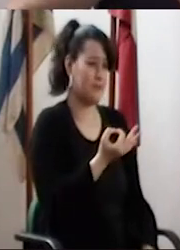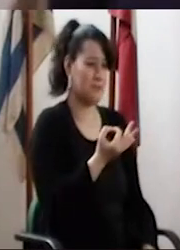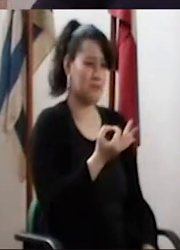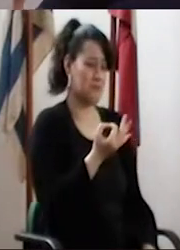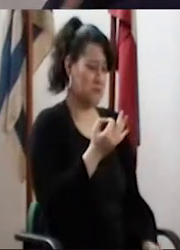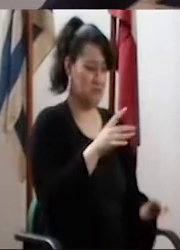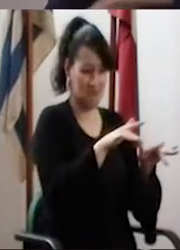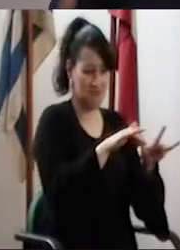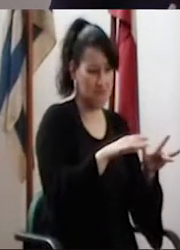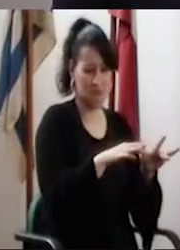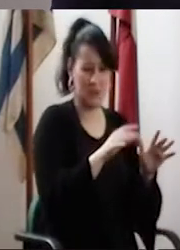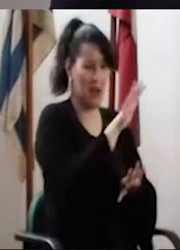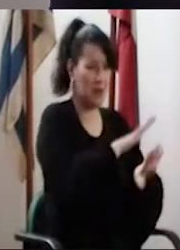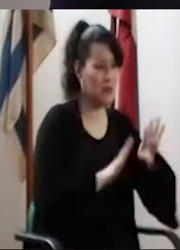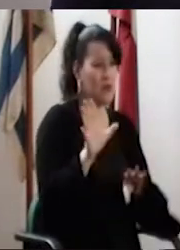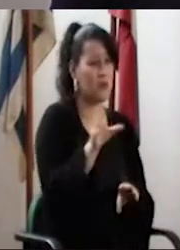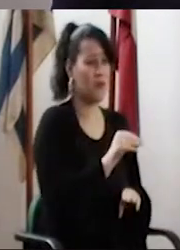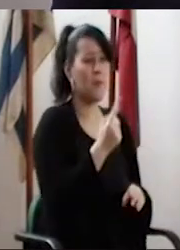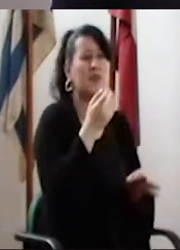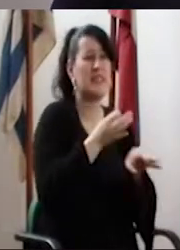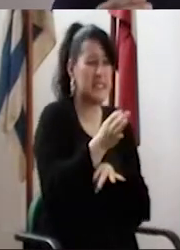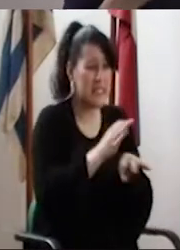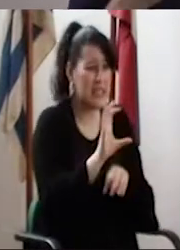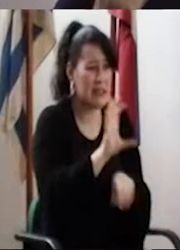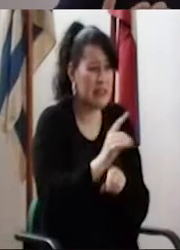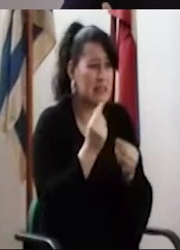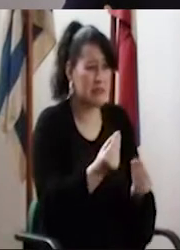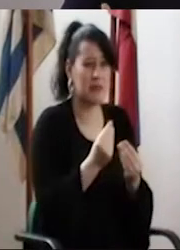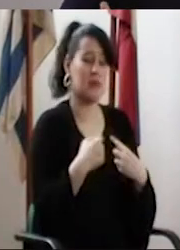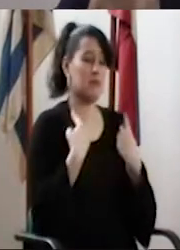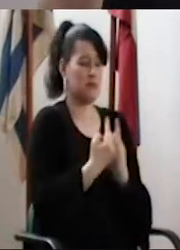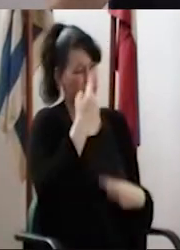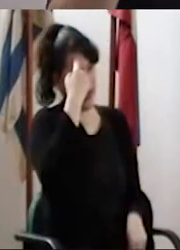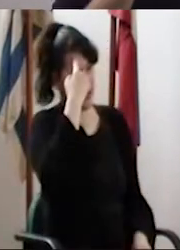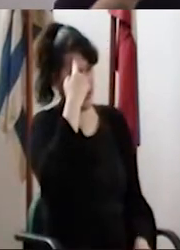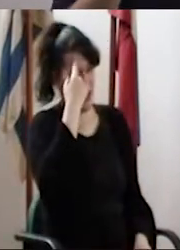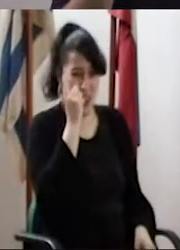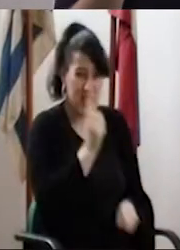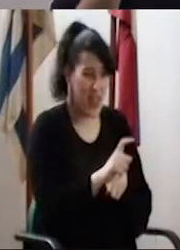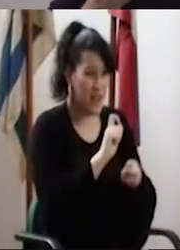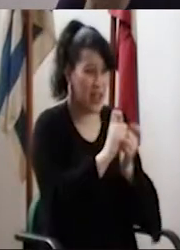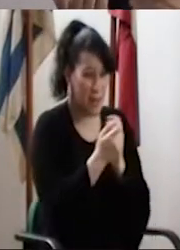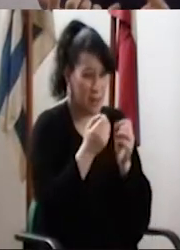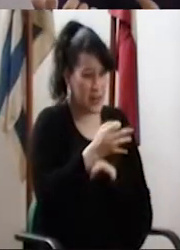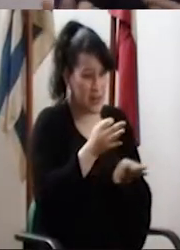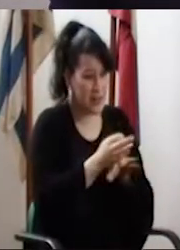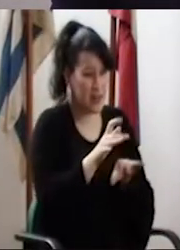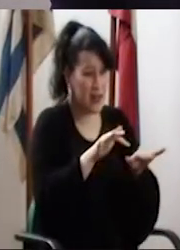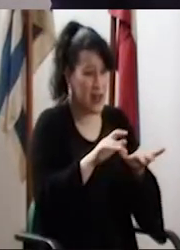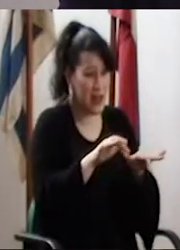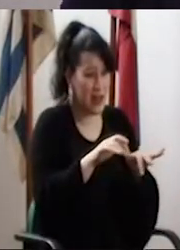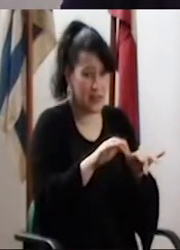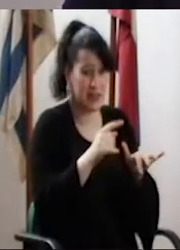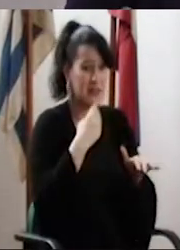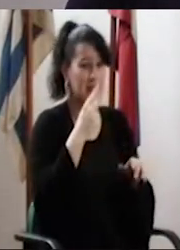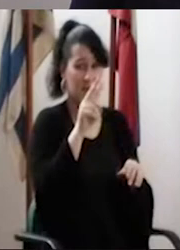razonablemente bien la red y las computadoras de la facultad, pero no da una sola clase. Y uno se muere a pensar, ¿qué? ¿Va a tener que dar clases de